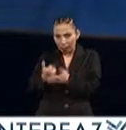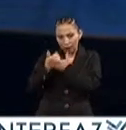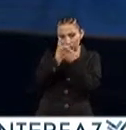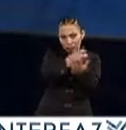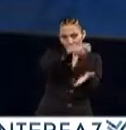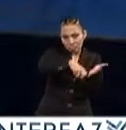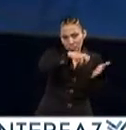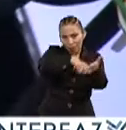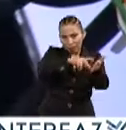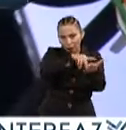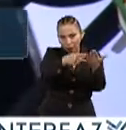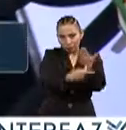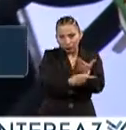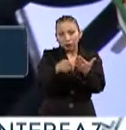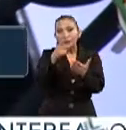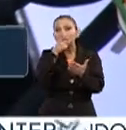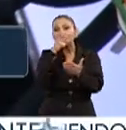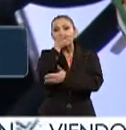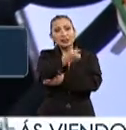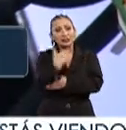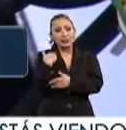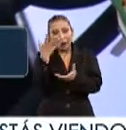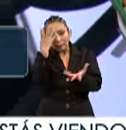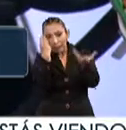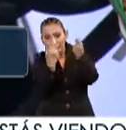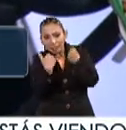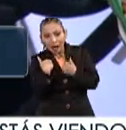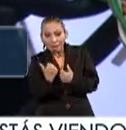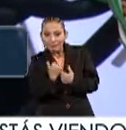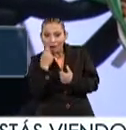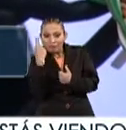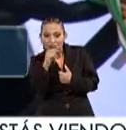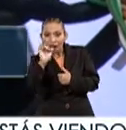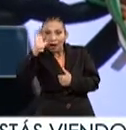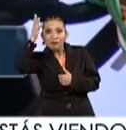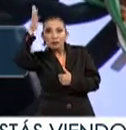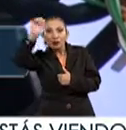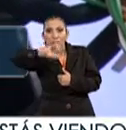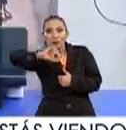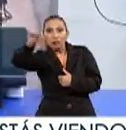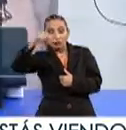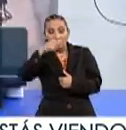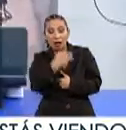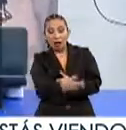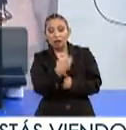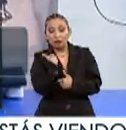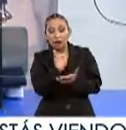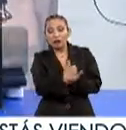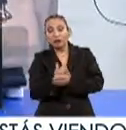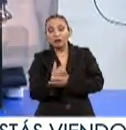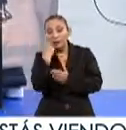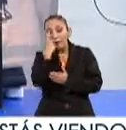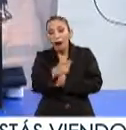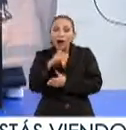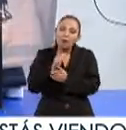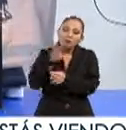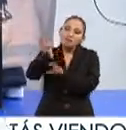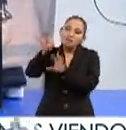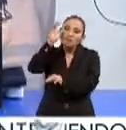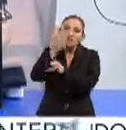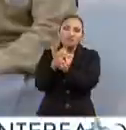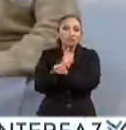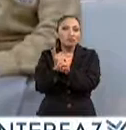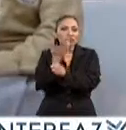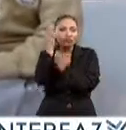modernización del proyecto, asegura que es un gran aprendizaje para su perfil profesional y que esto los ayudará a seleccionar una